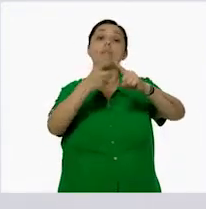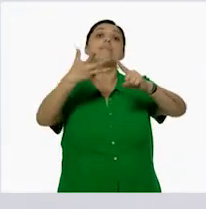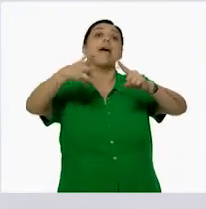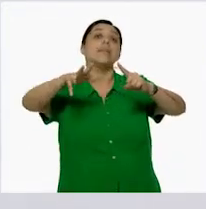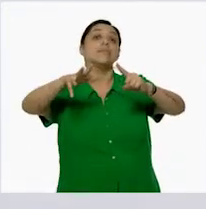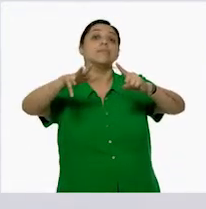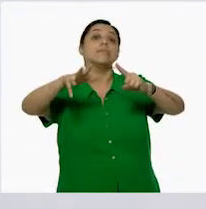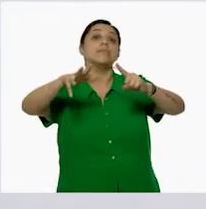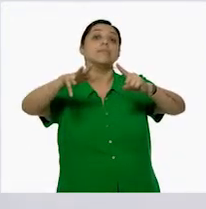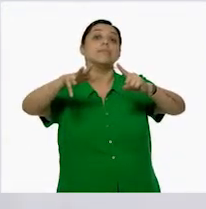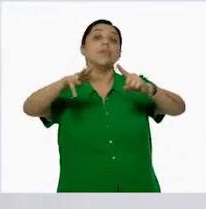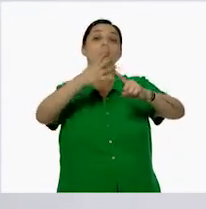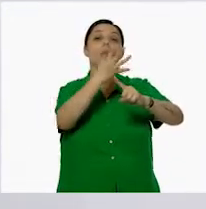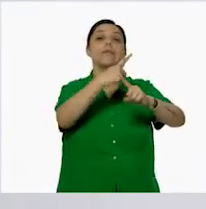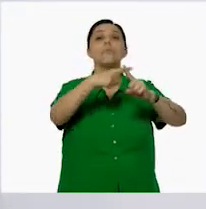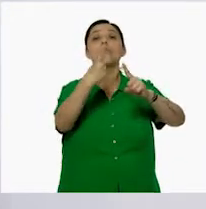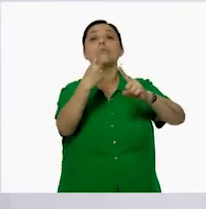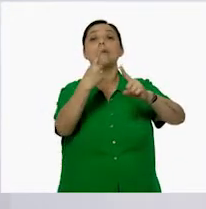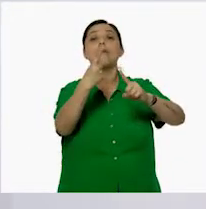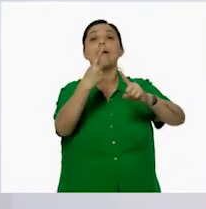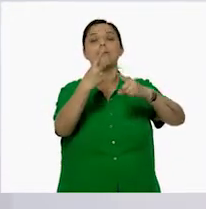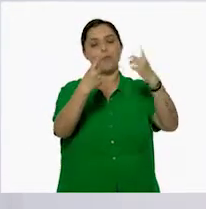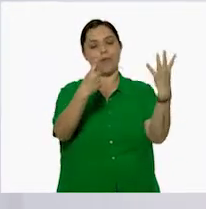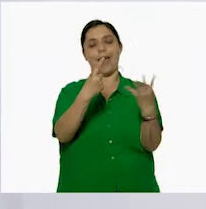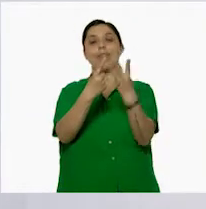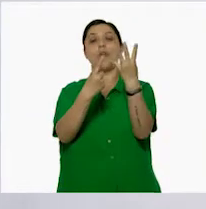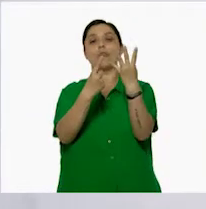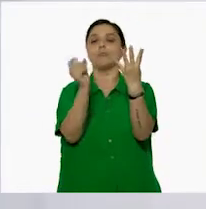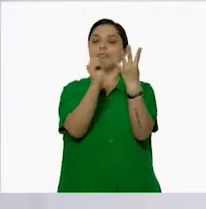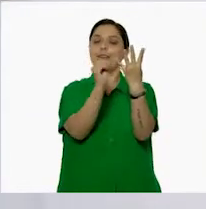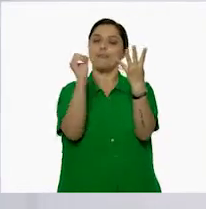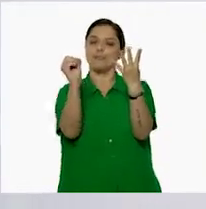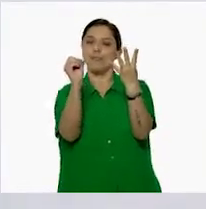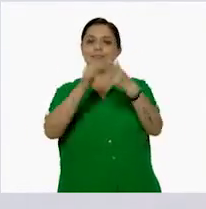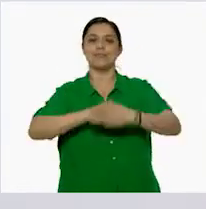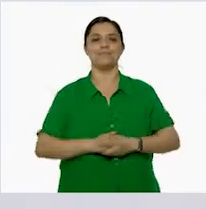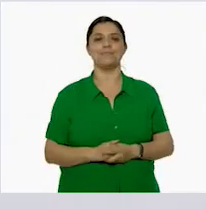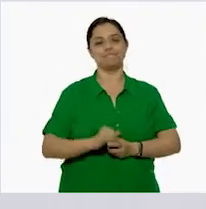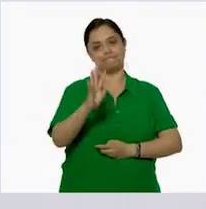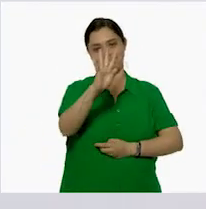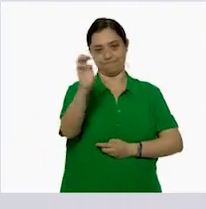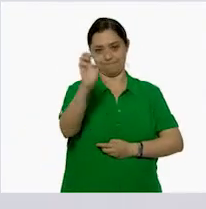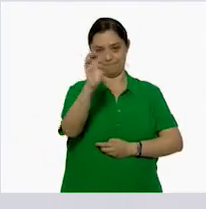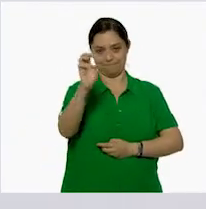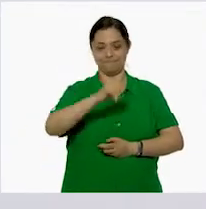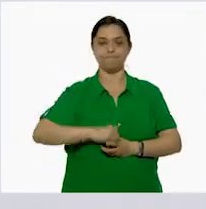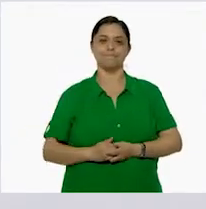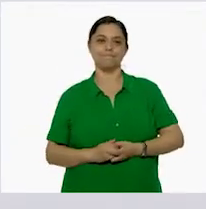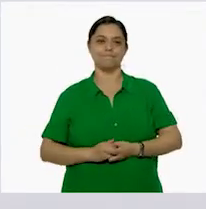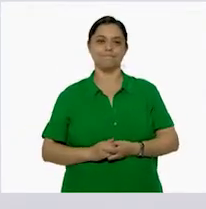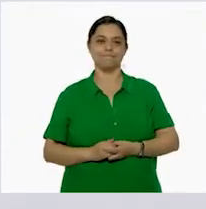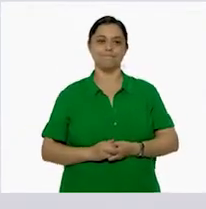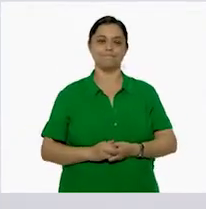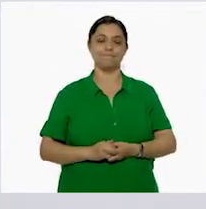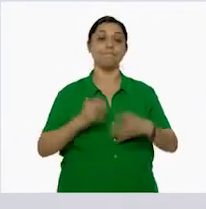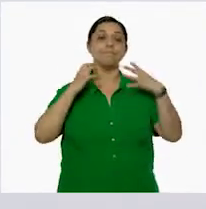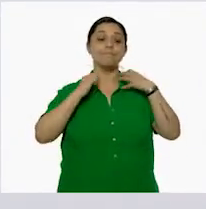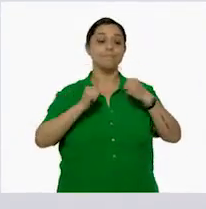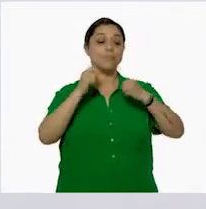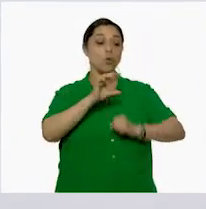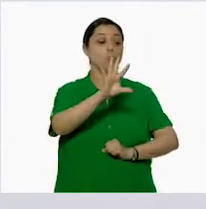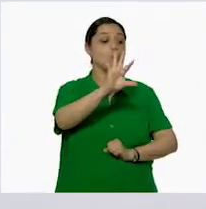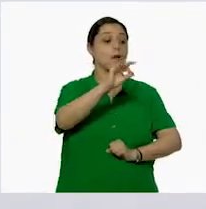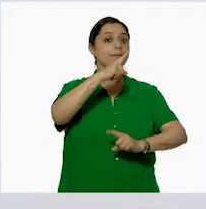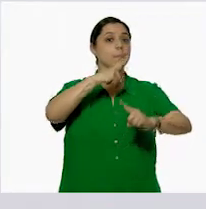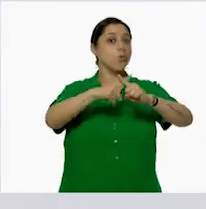muy fácil. 4 por 1. 4 y agregamos los dos ceros. Serían 400. Ale, 40 por